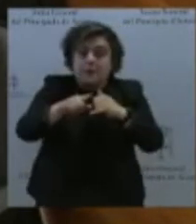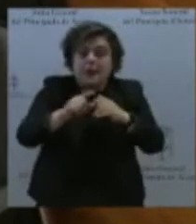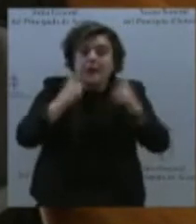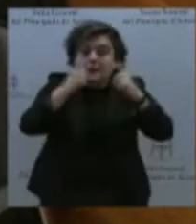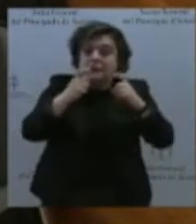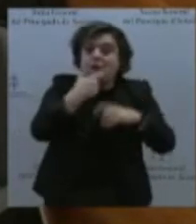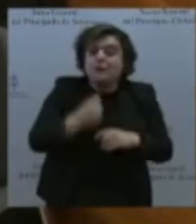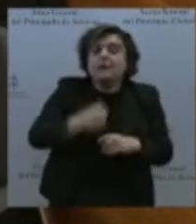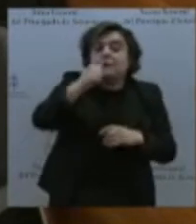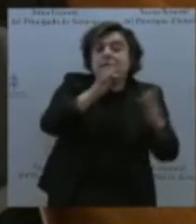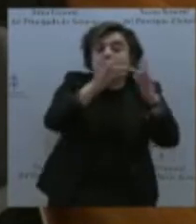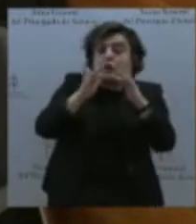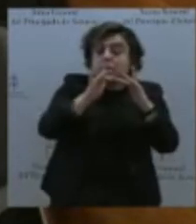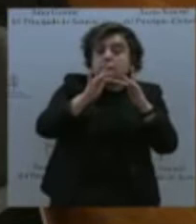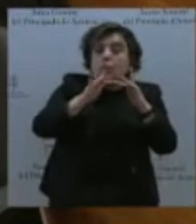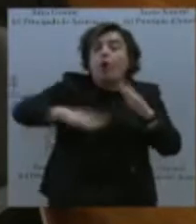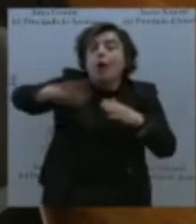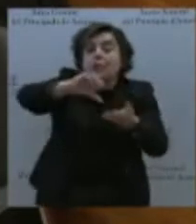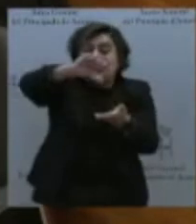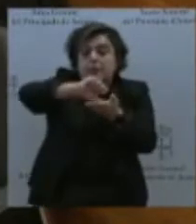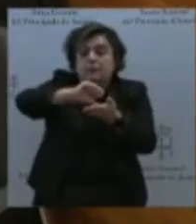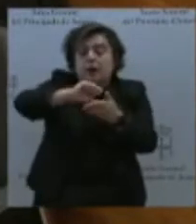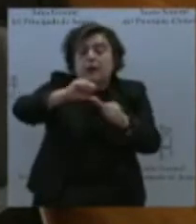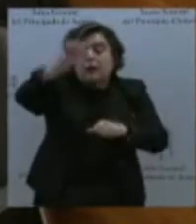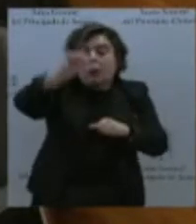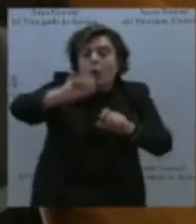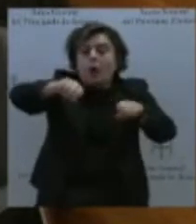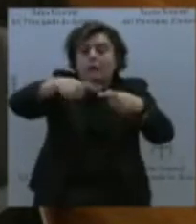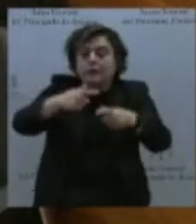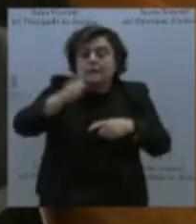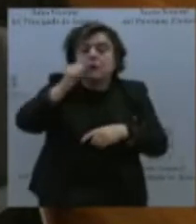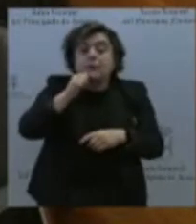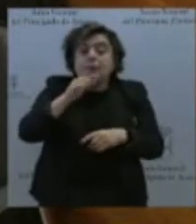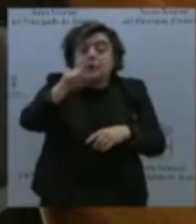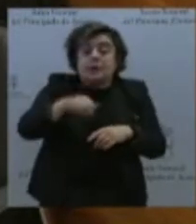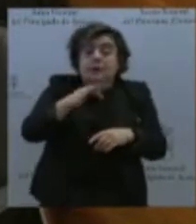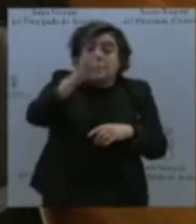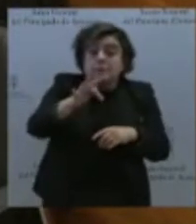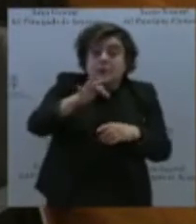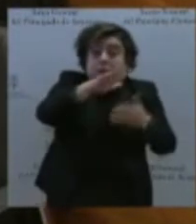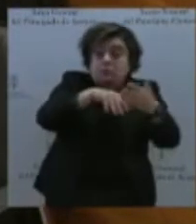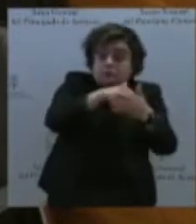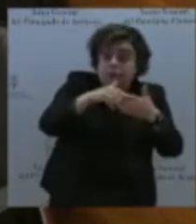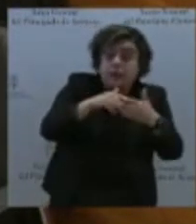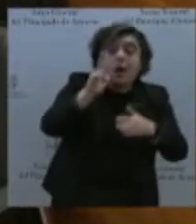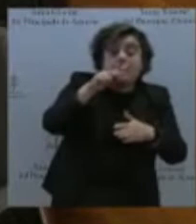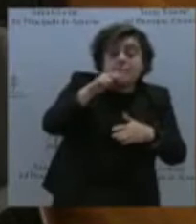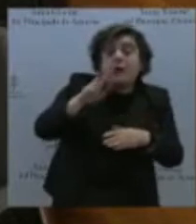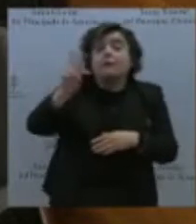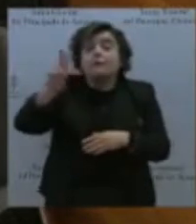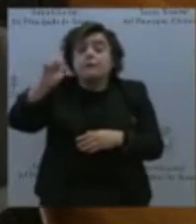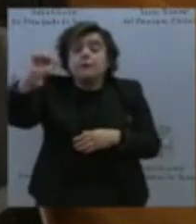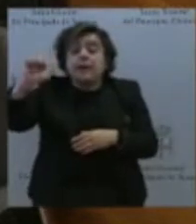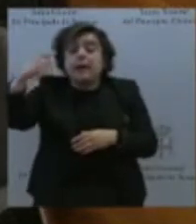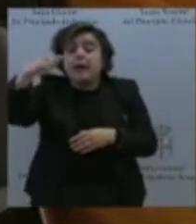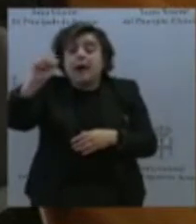próximas semanas está previsto ampliar las frecuencias horarias de la línea Begadeo-Luarca para poderles ya dar el servicio. En ambos sentidos. Se facilitará